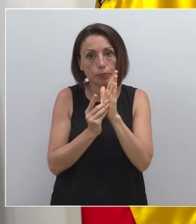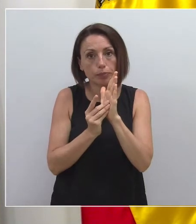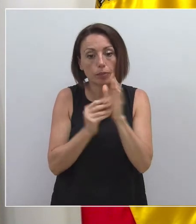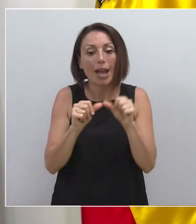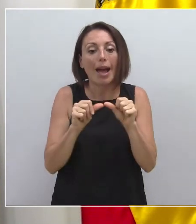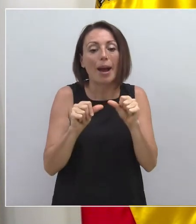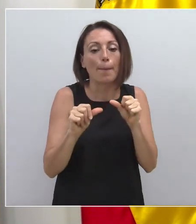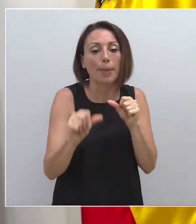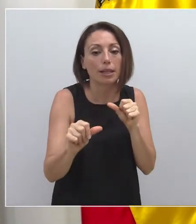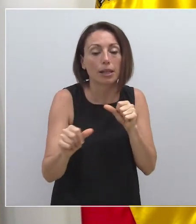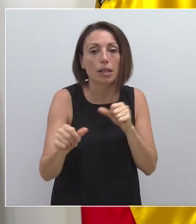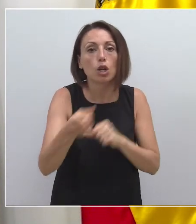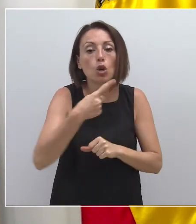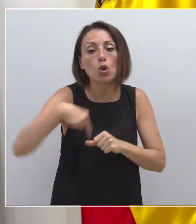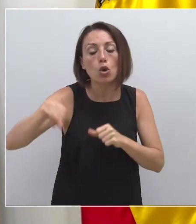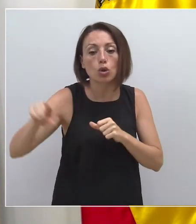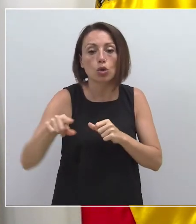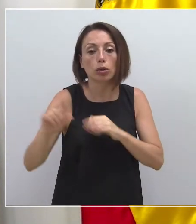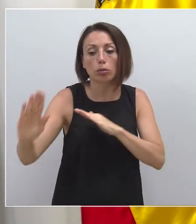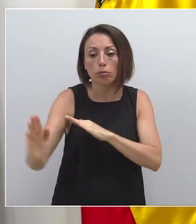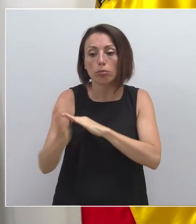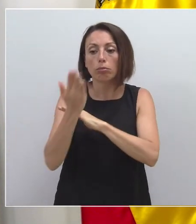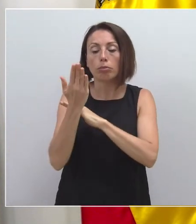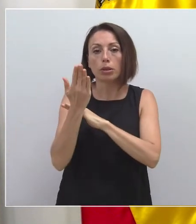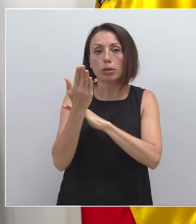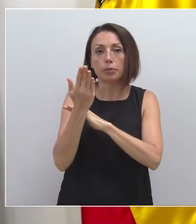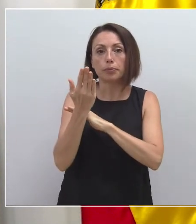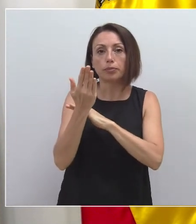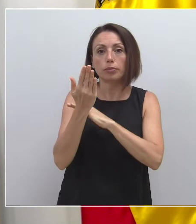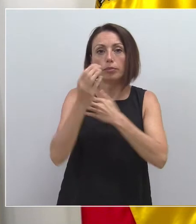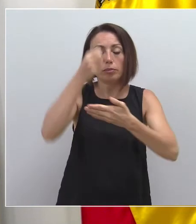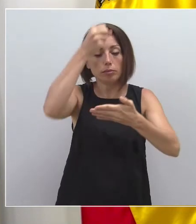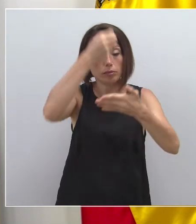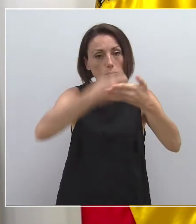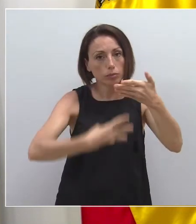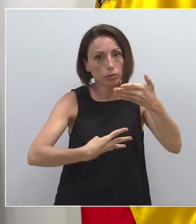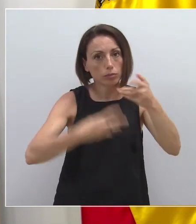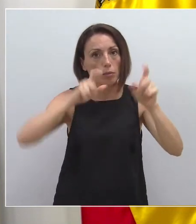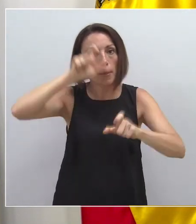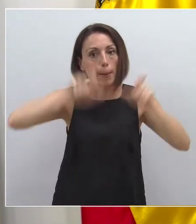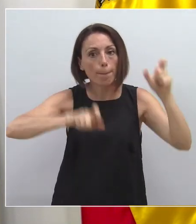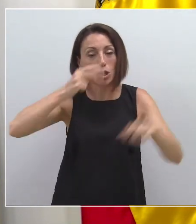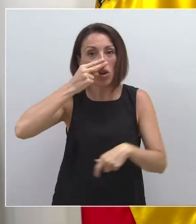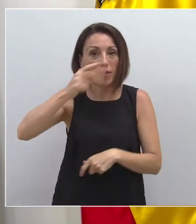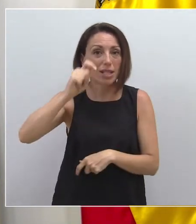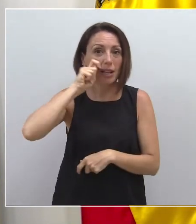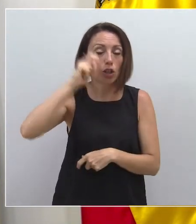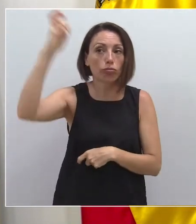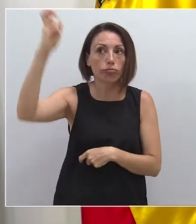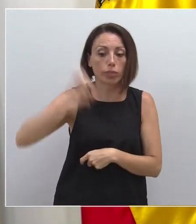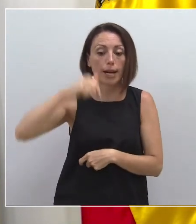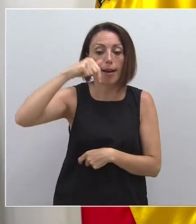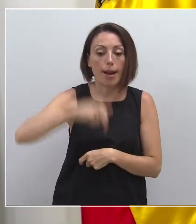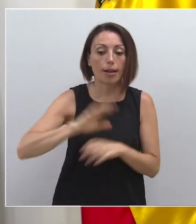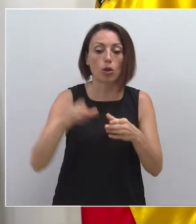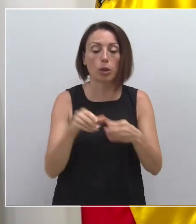partir de ahí poder disponer de ese repositorio de personas que en un momento determinado